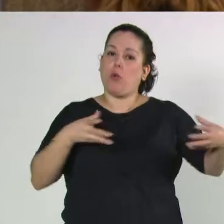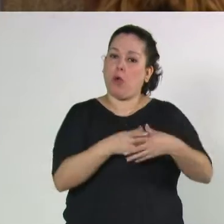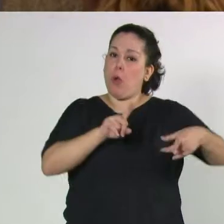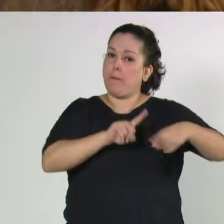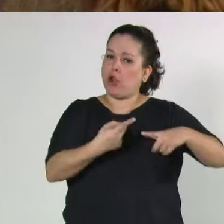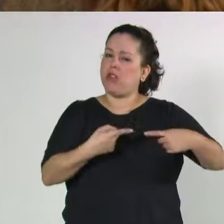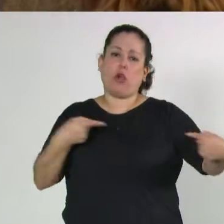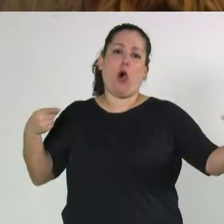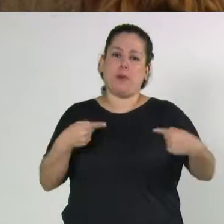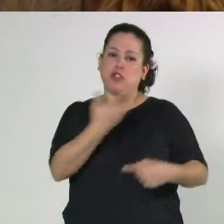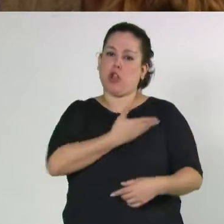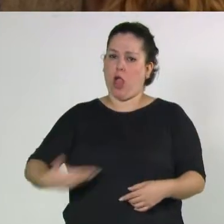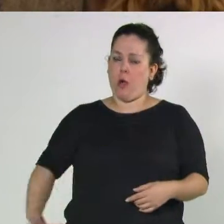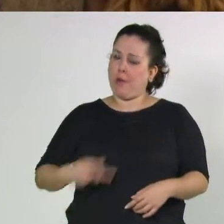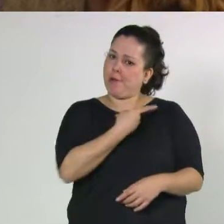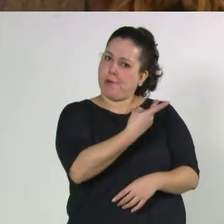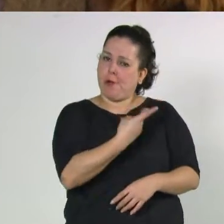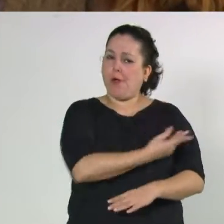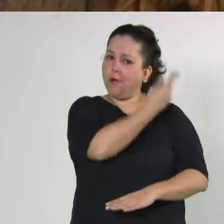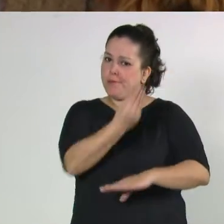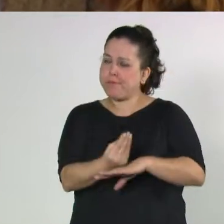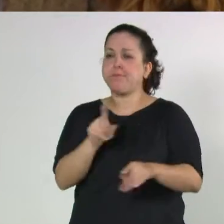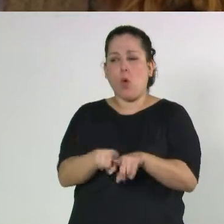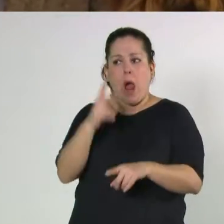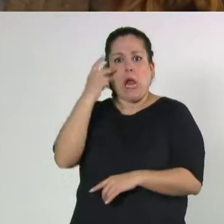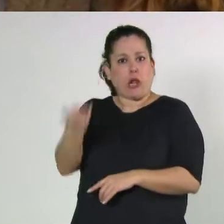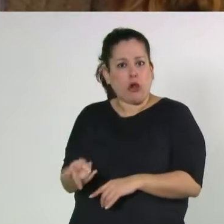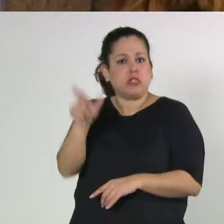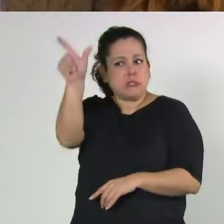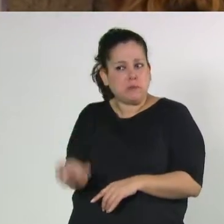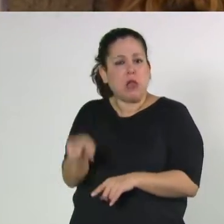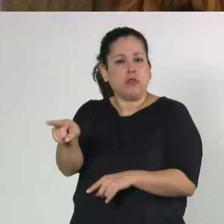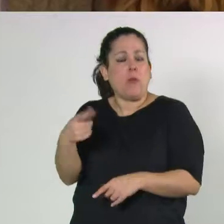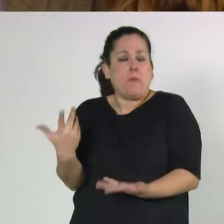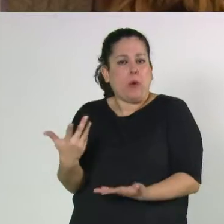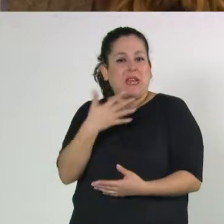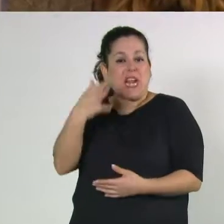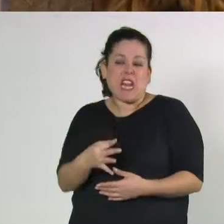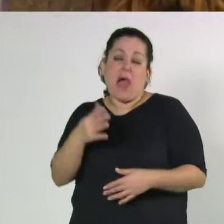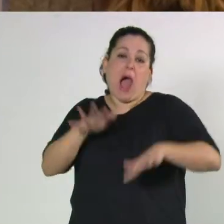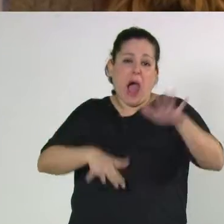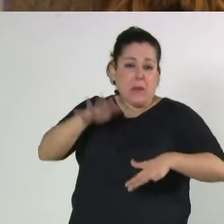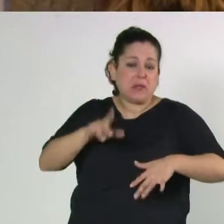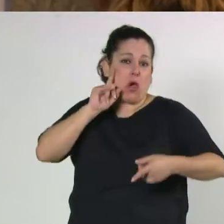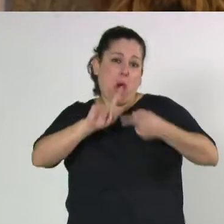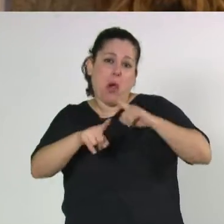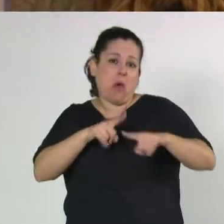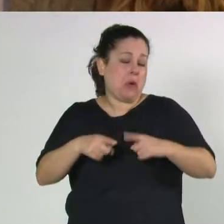fuerzas políticas opositoras, porque creo que representa eso, más allá que uno a veces pueda compartir o no criterios, la